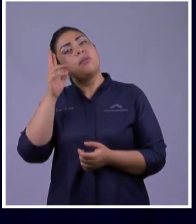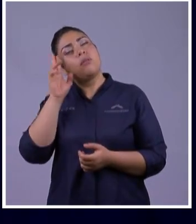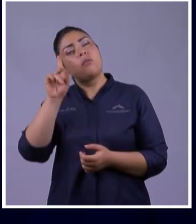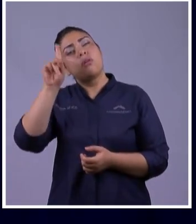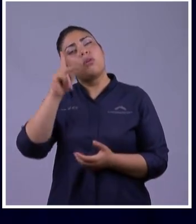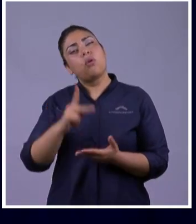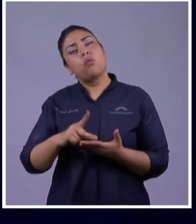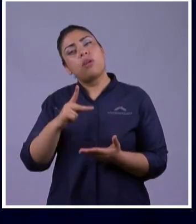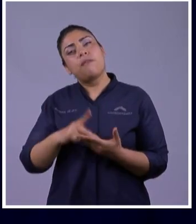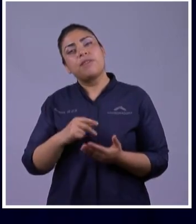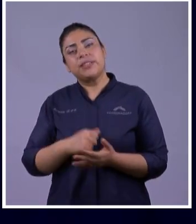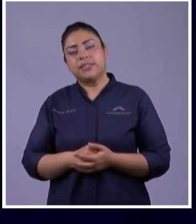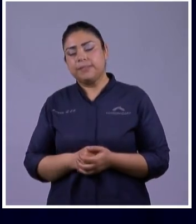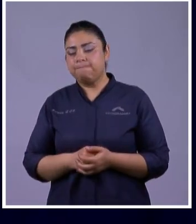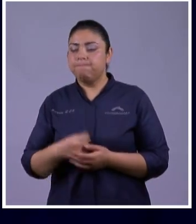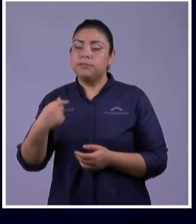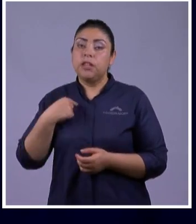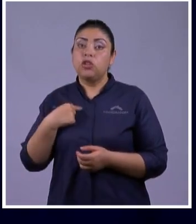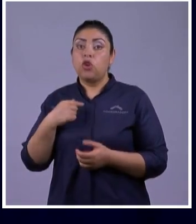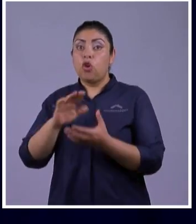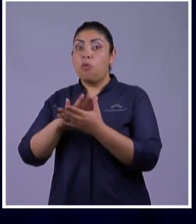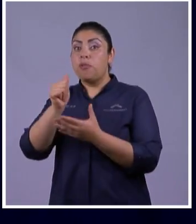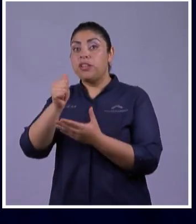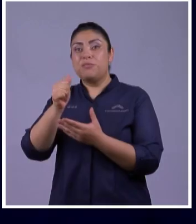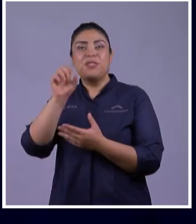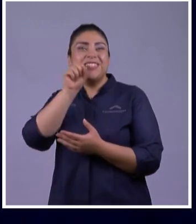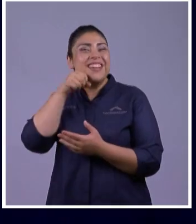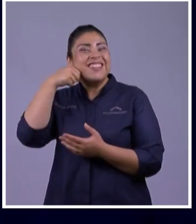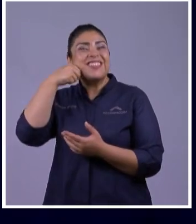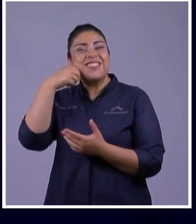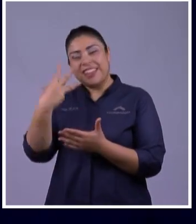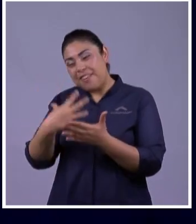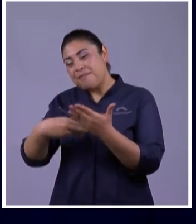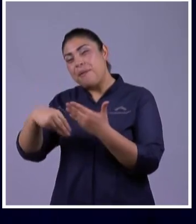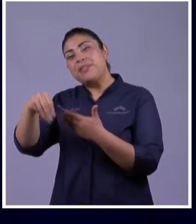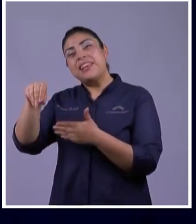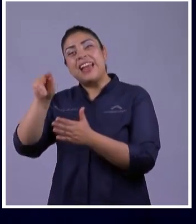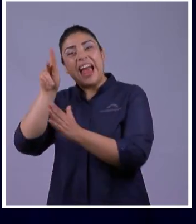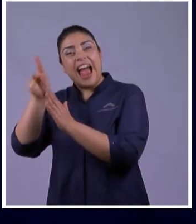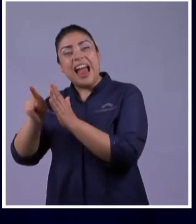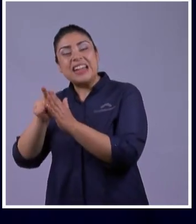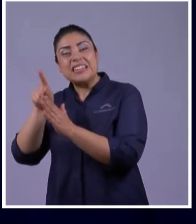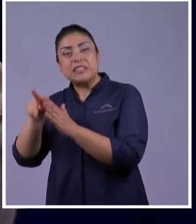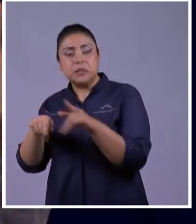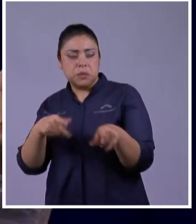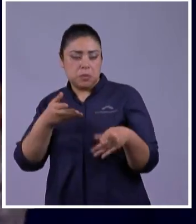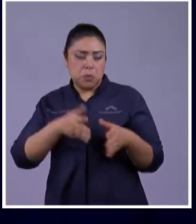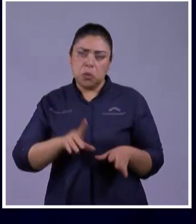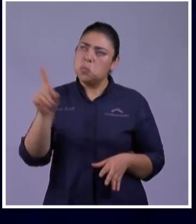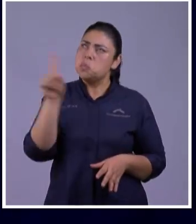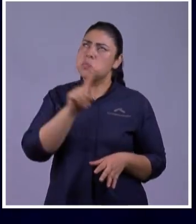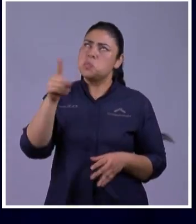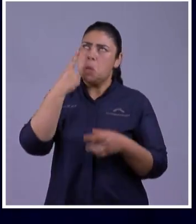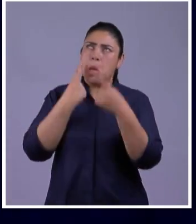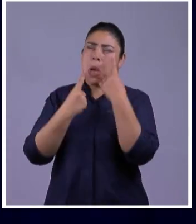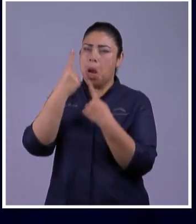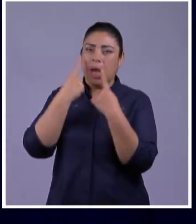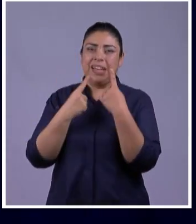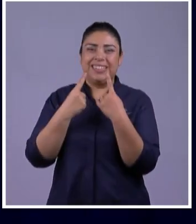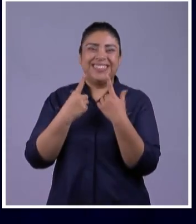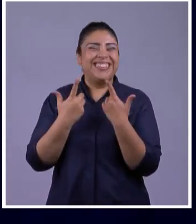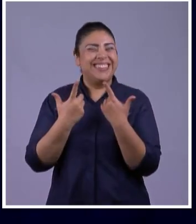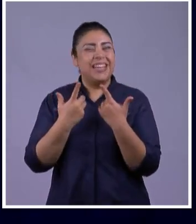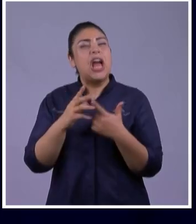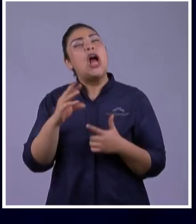Y agarró la onda De una vez Entonces nos vamos adaptando Tú estabas soltero Tenías tu